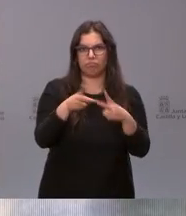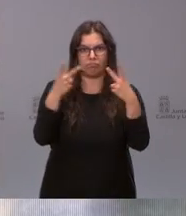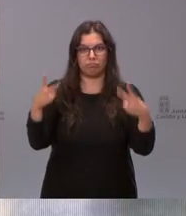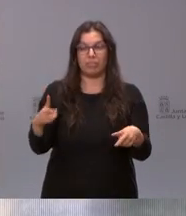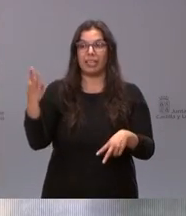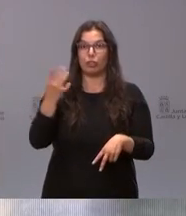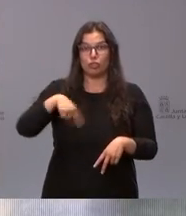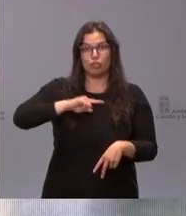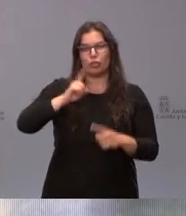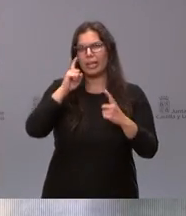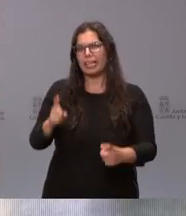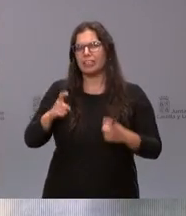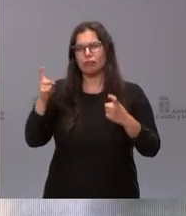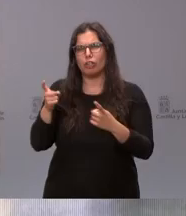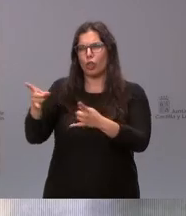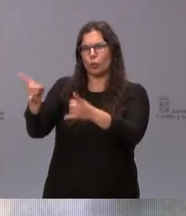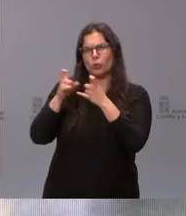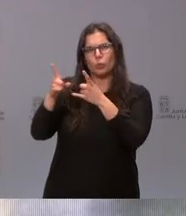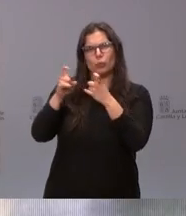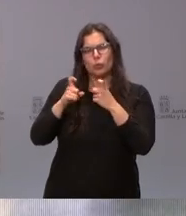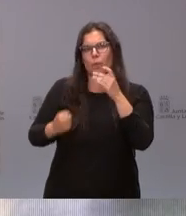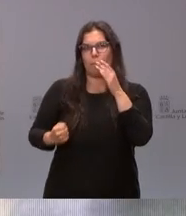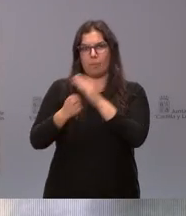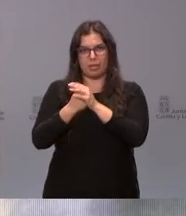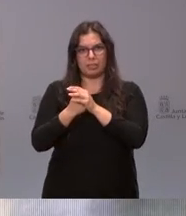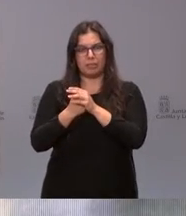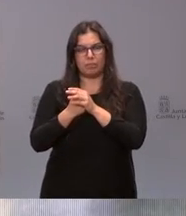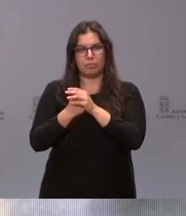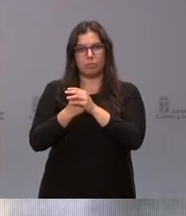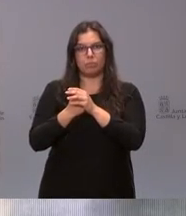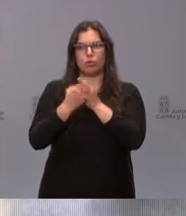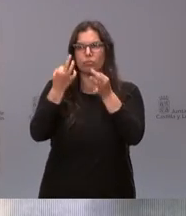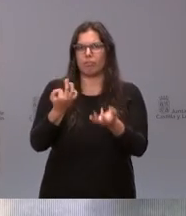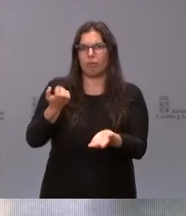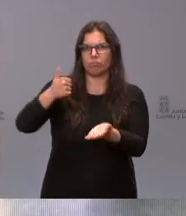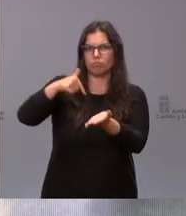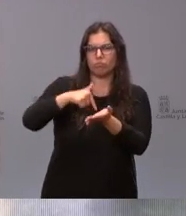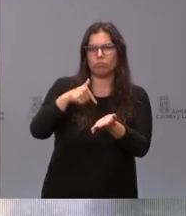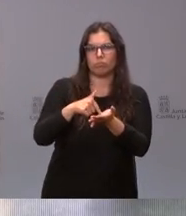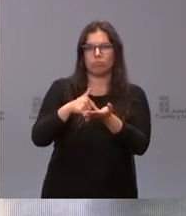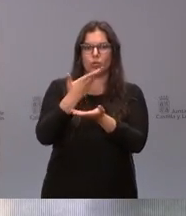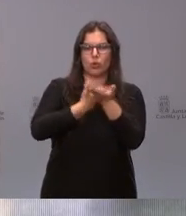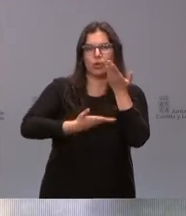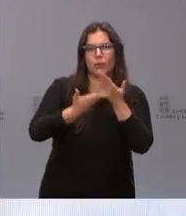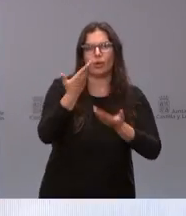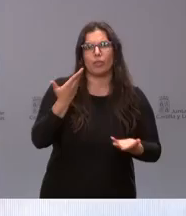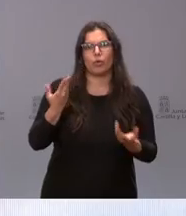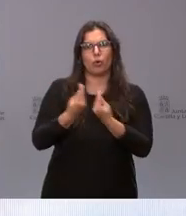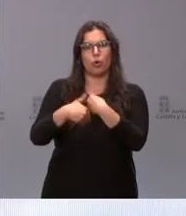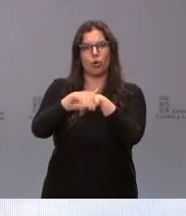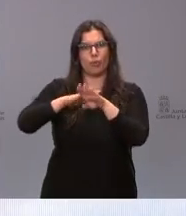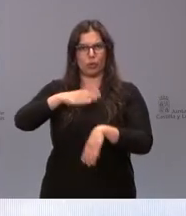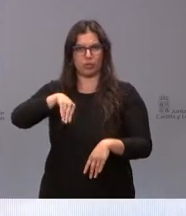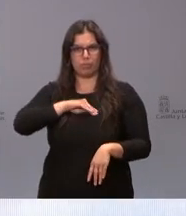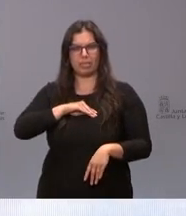hacer todo lo posible todo lo que esté en nuestras manos siempre reivindicando de la mano de la colaboración del gobierno de